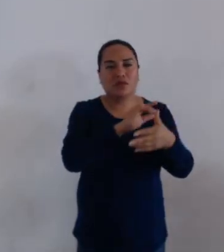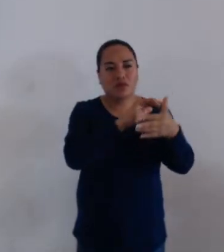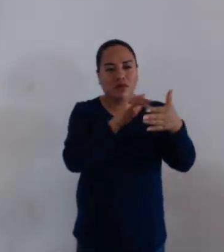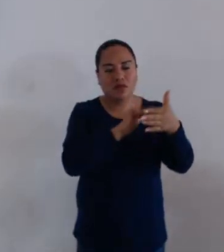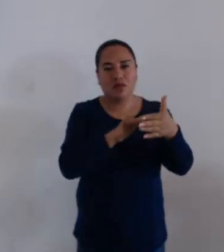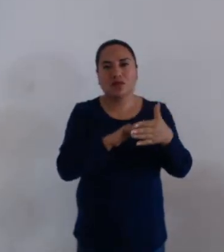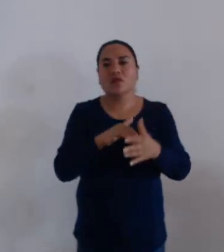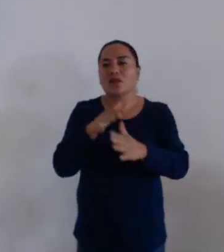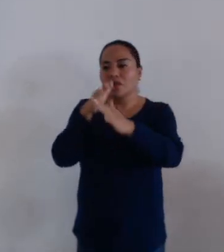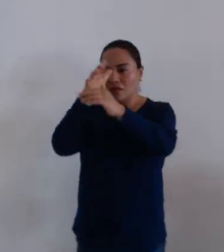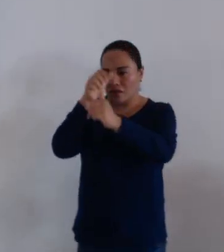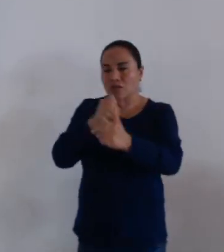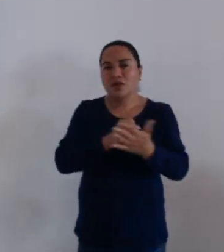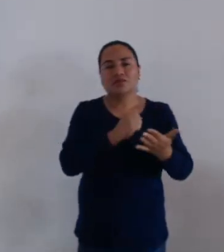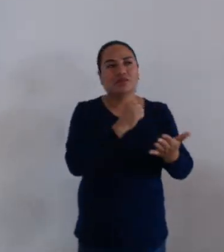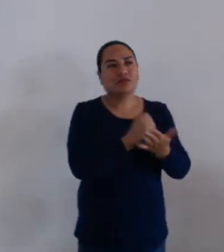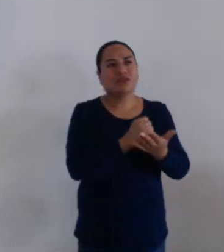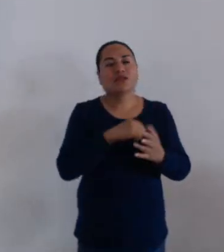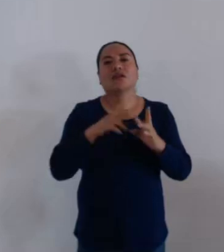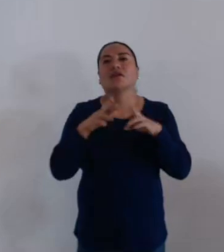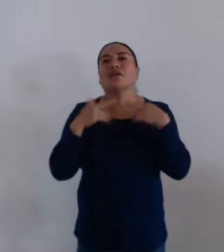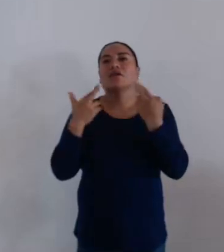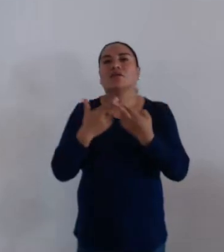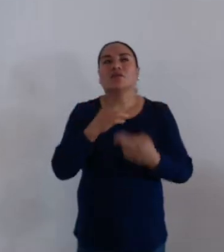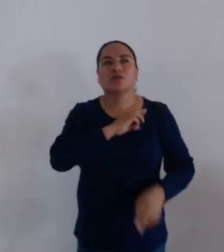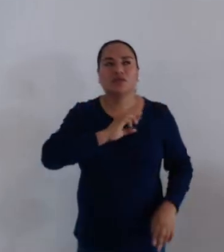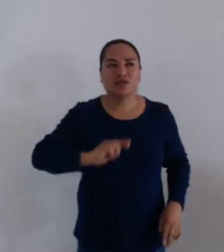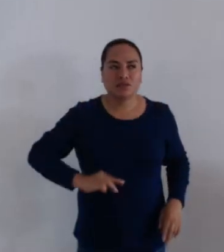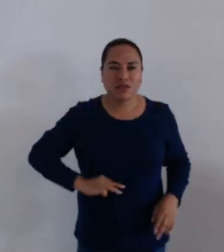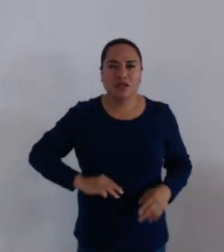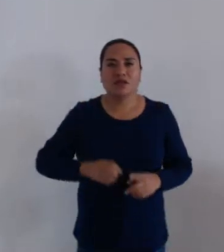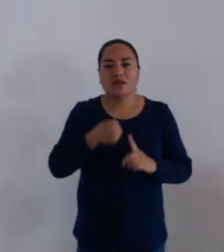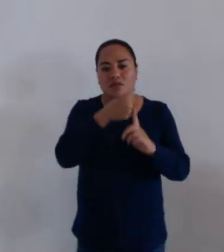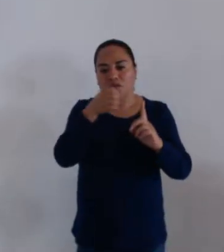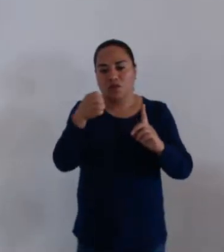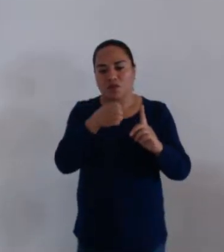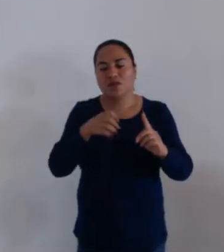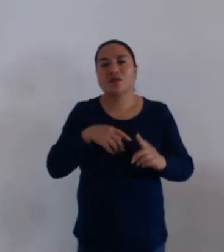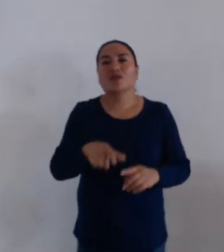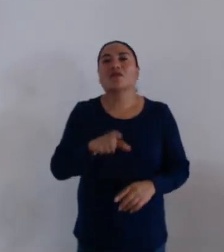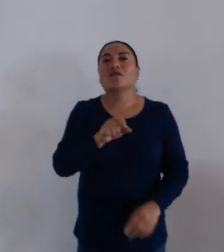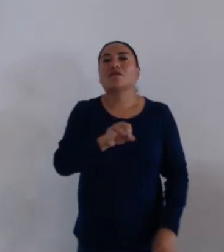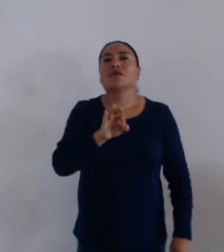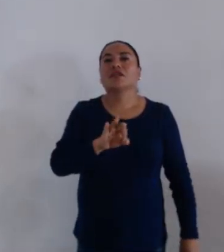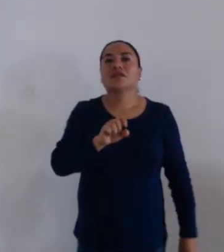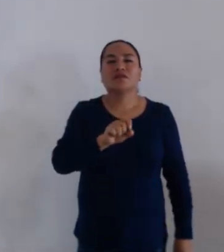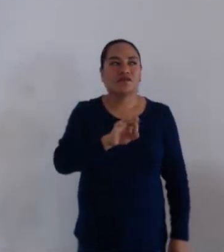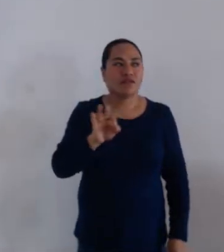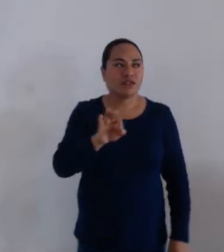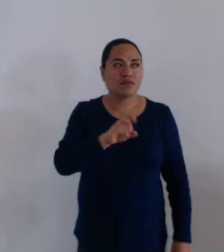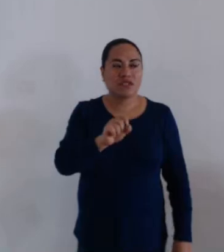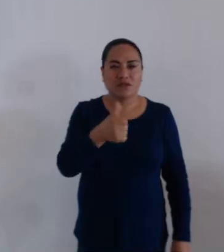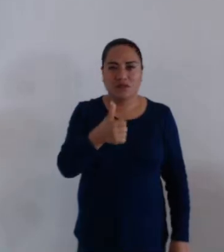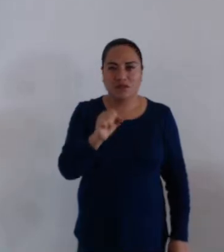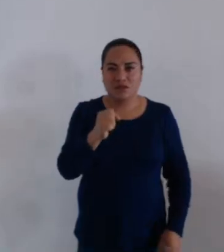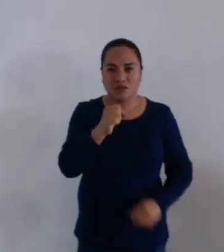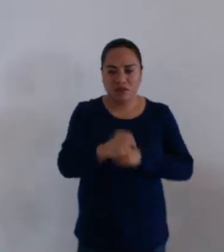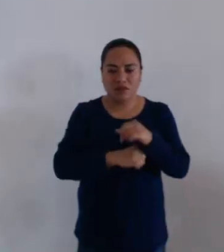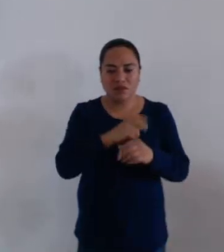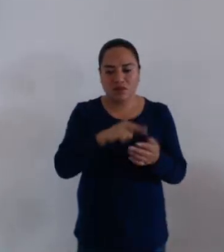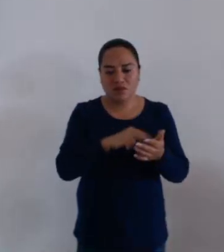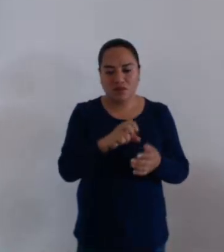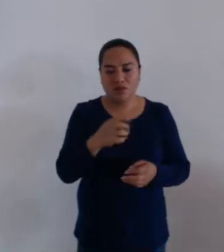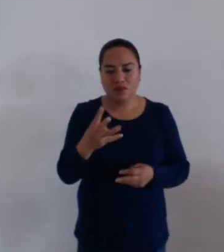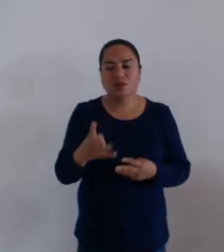aprobación del orden del día al que se sujetará la sesión ordinaria de Cabildo de fecha 26 de septiembre del año 2024. Tercero,